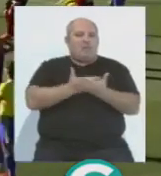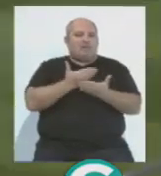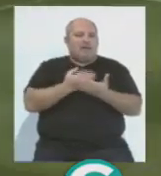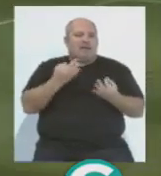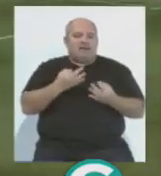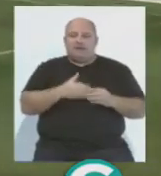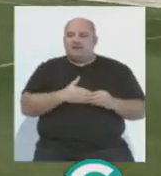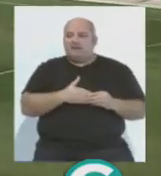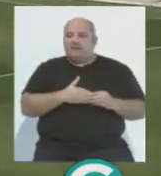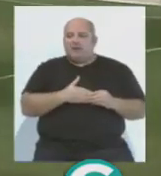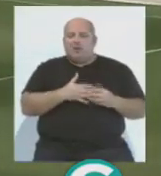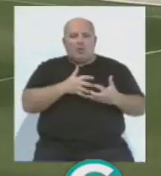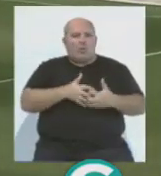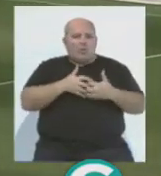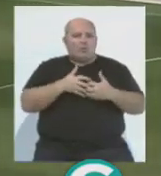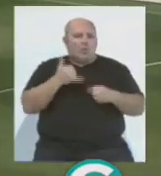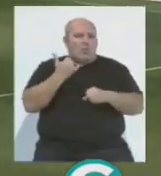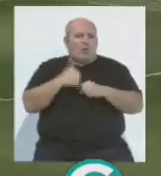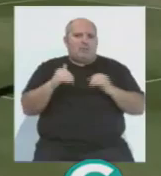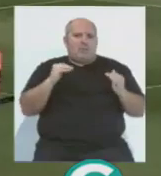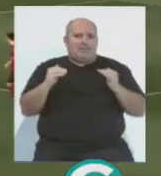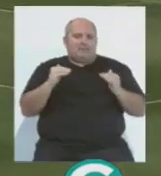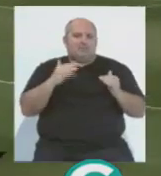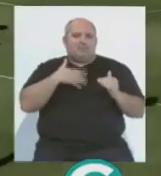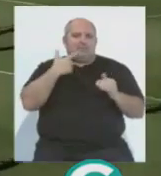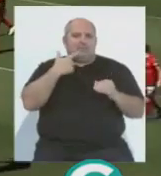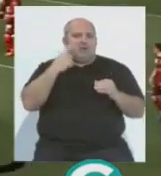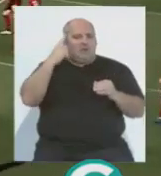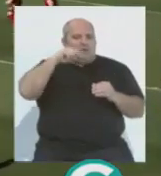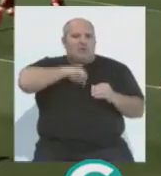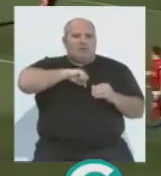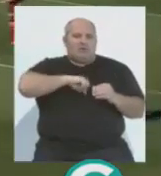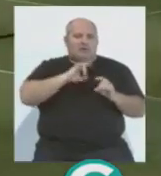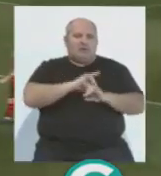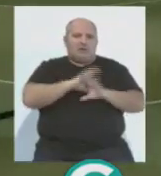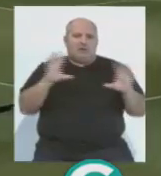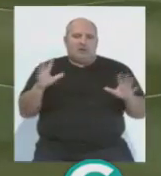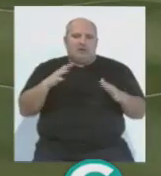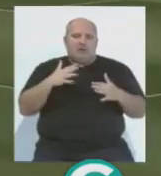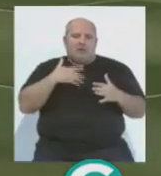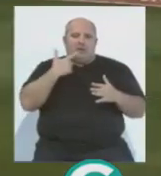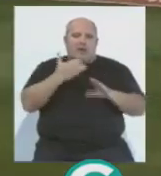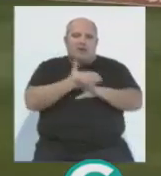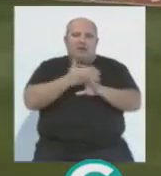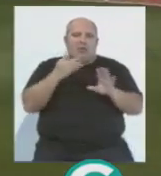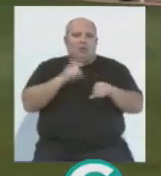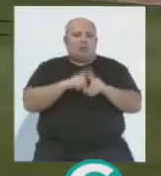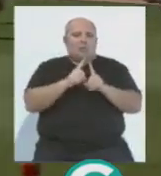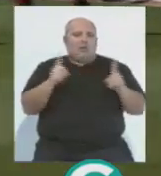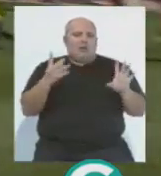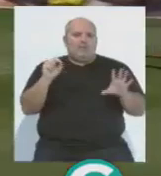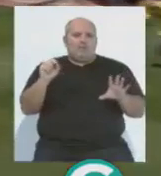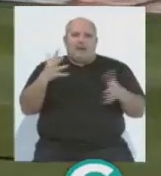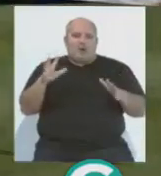que luchan hasta el último momento y que son conscientes de que el partido, pues eso como decías, dura 90 minutos